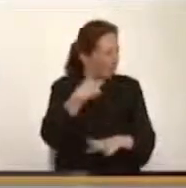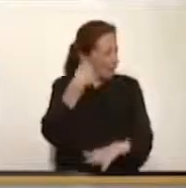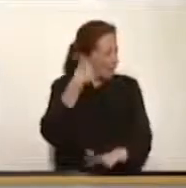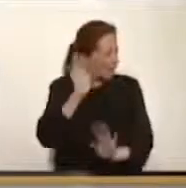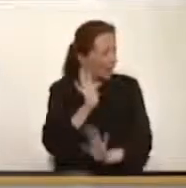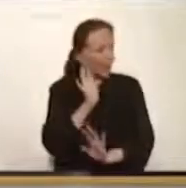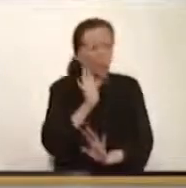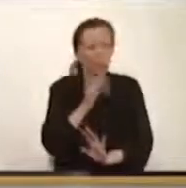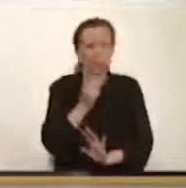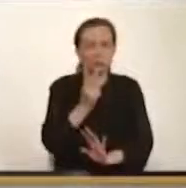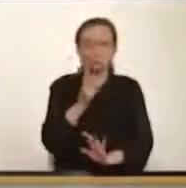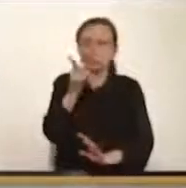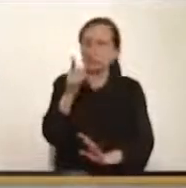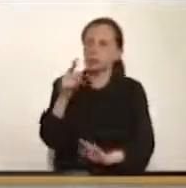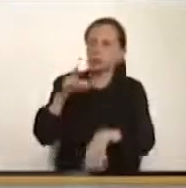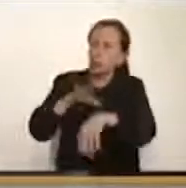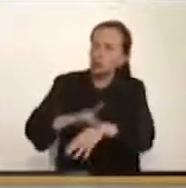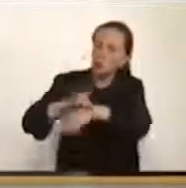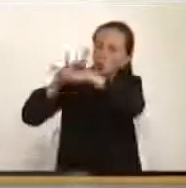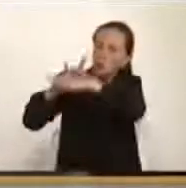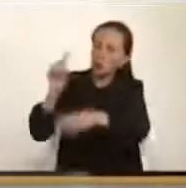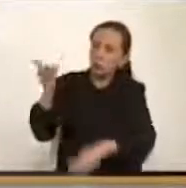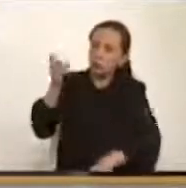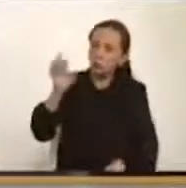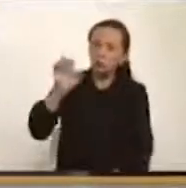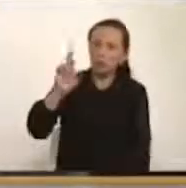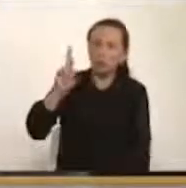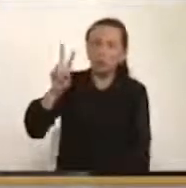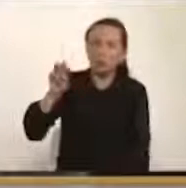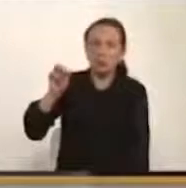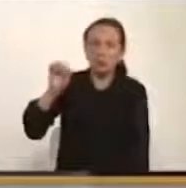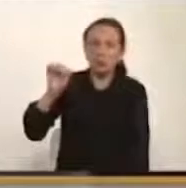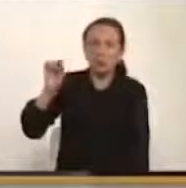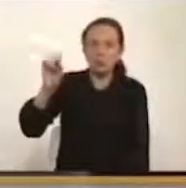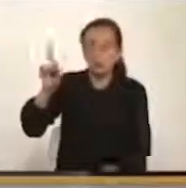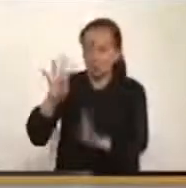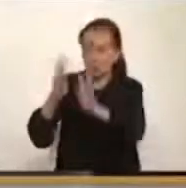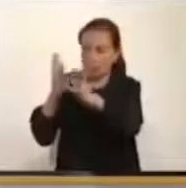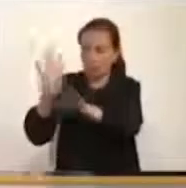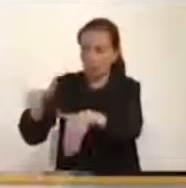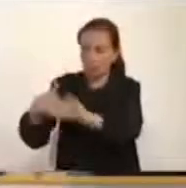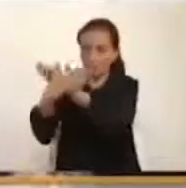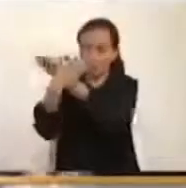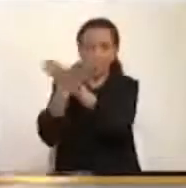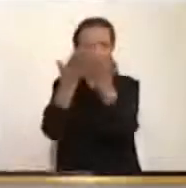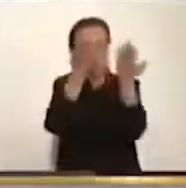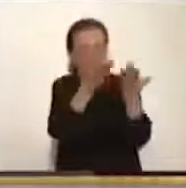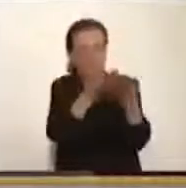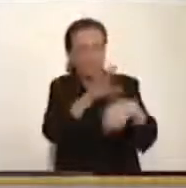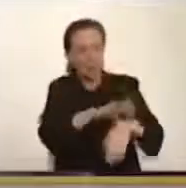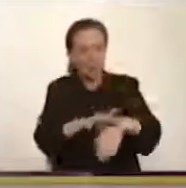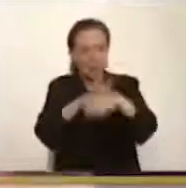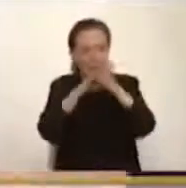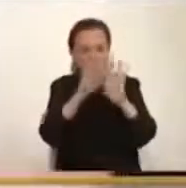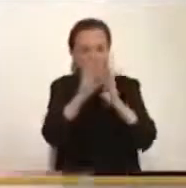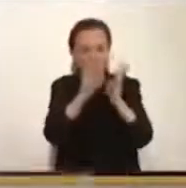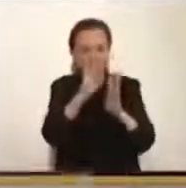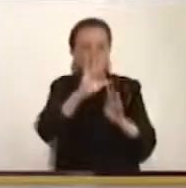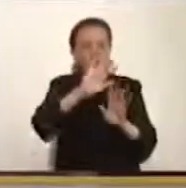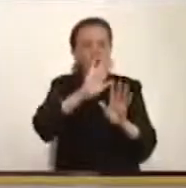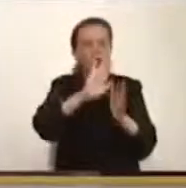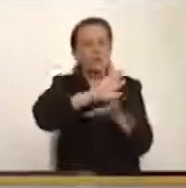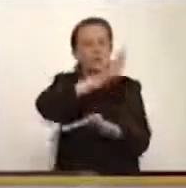La del doctor Germán Barón, senador de la República, y la del senador John Milton. El Centro